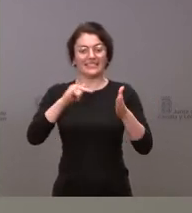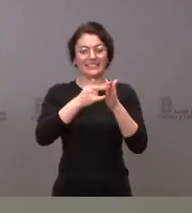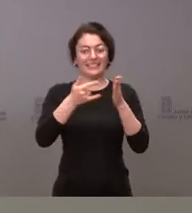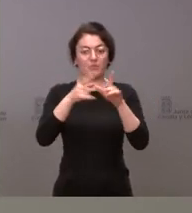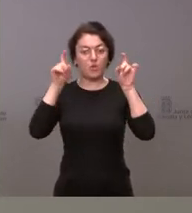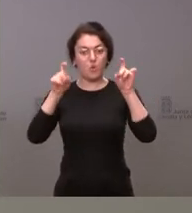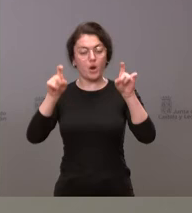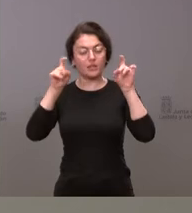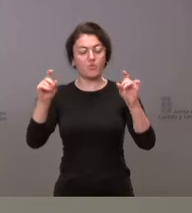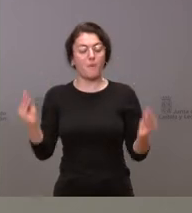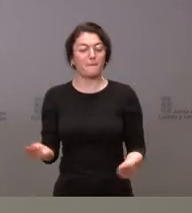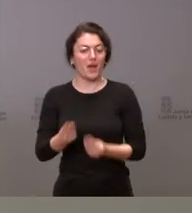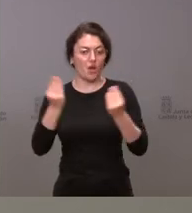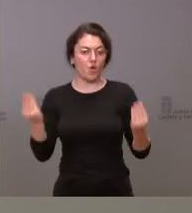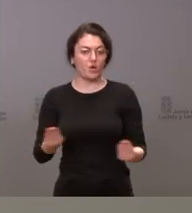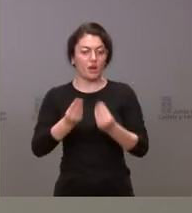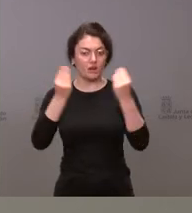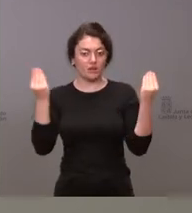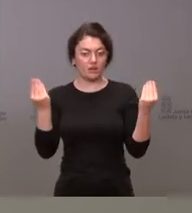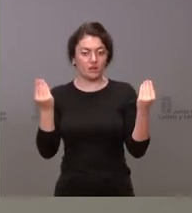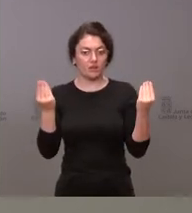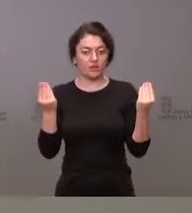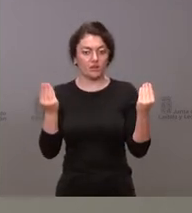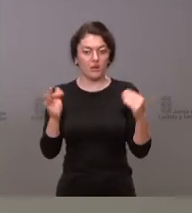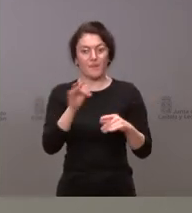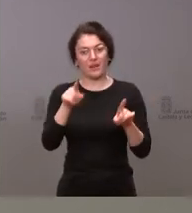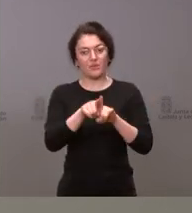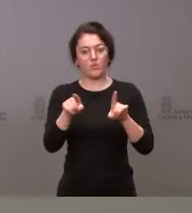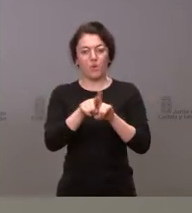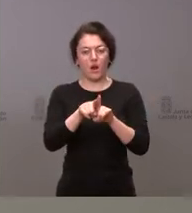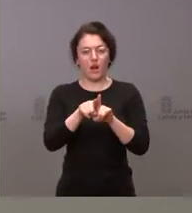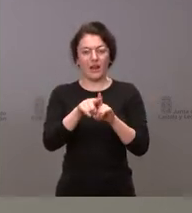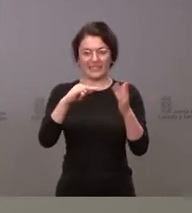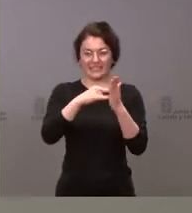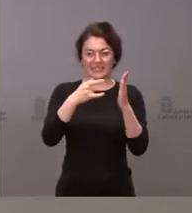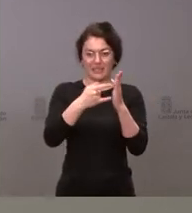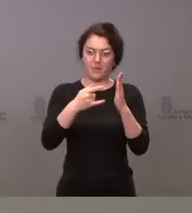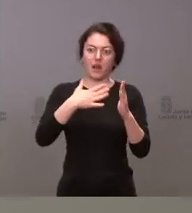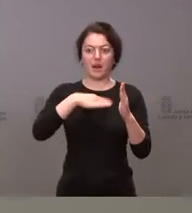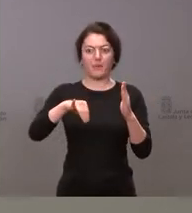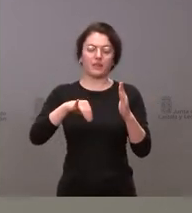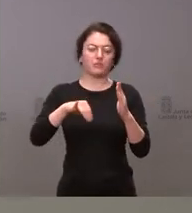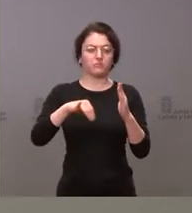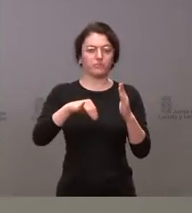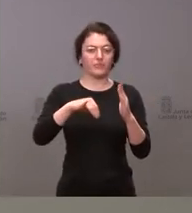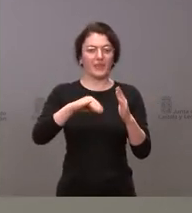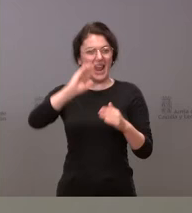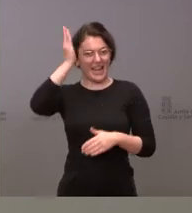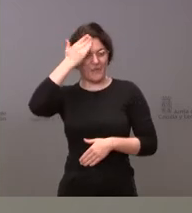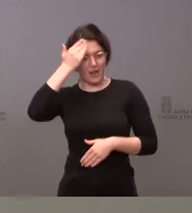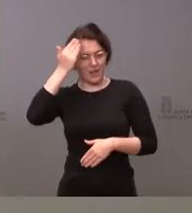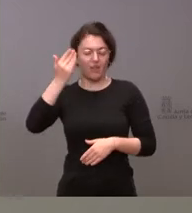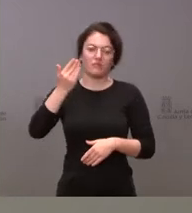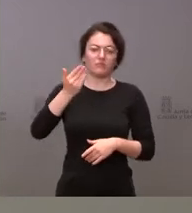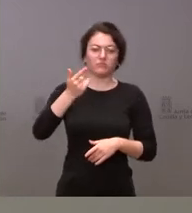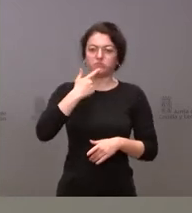nos está trasladando el Ministerio de Educación no atente contra la calidad de nuestro sistema educativo y sigamos siendo una referencia en el ámbito educativo no solo a nivel nacional,